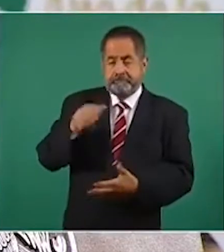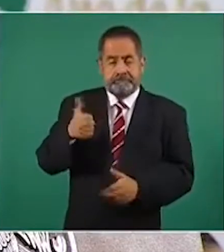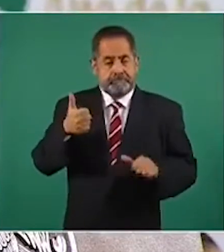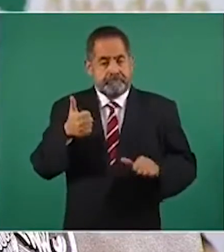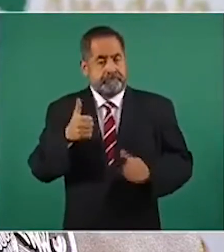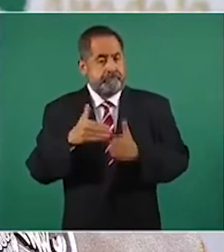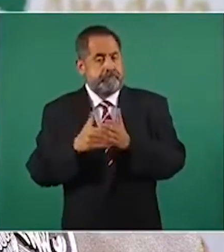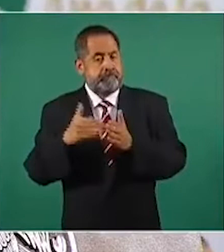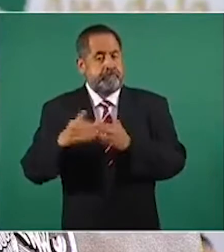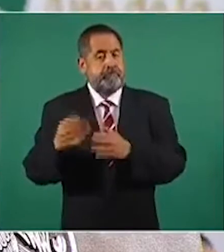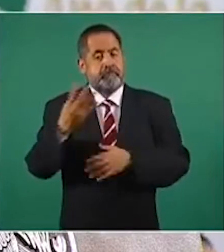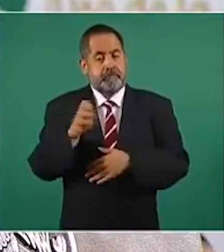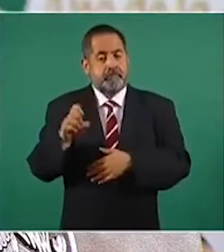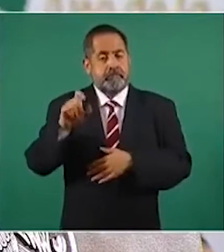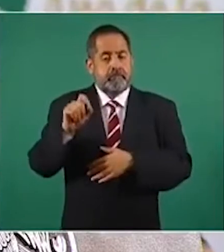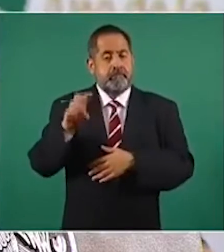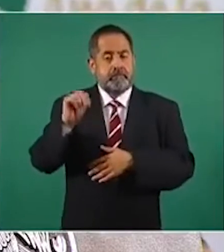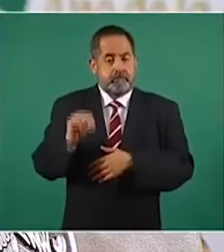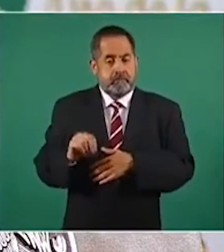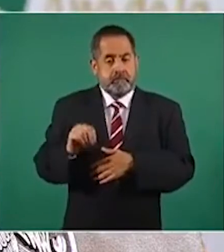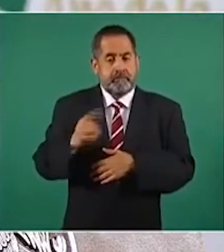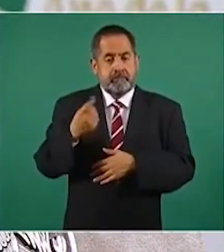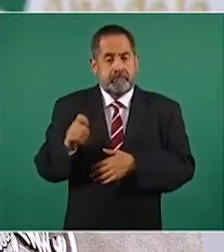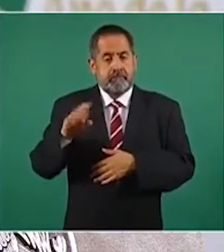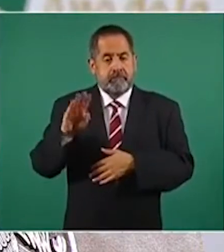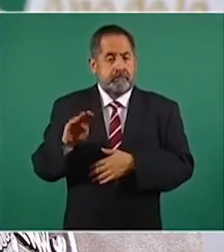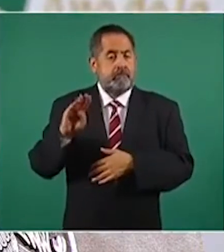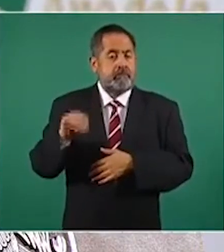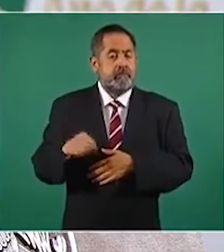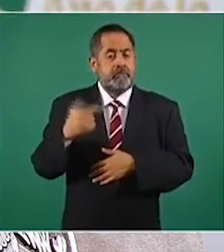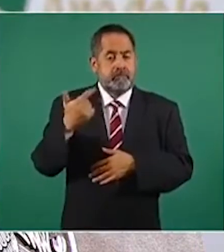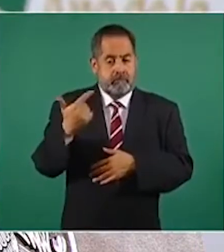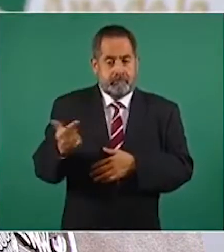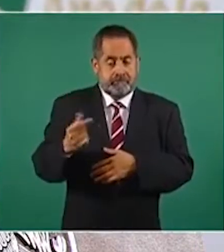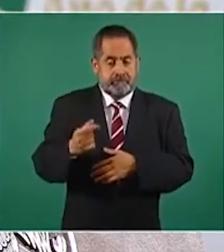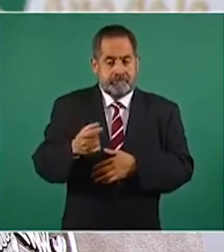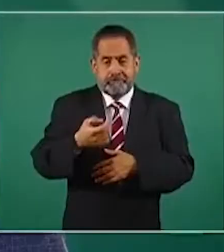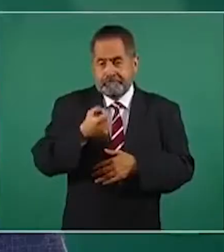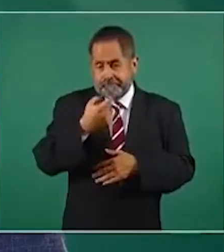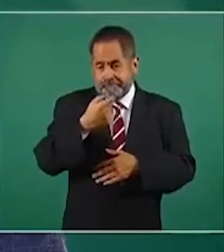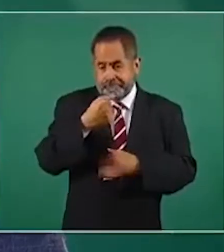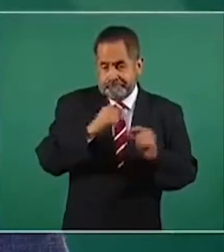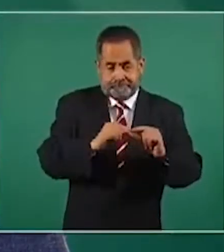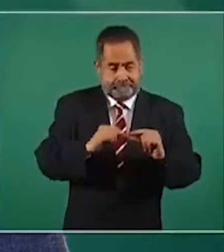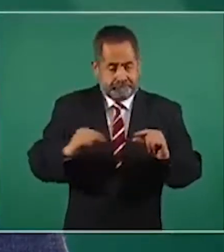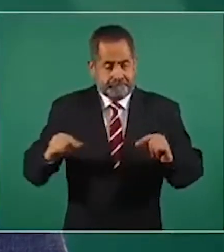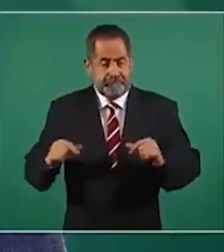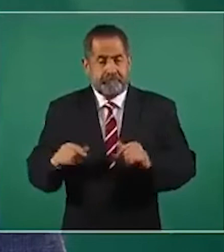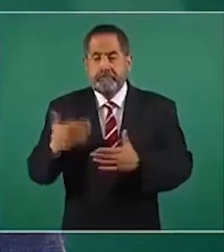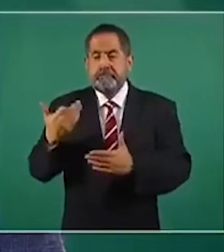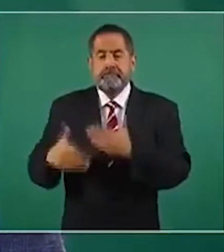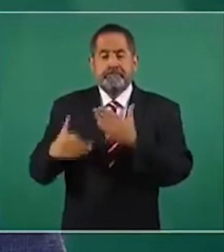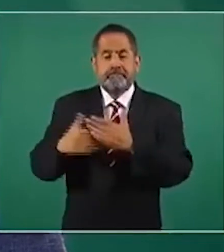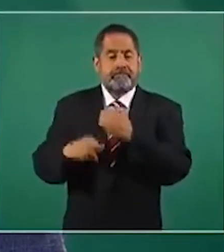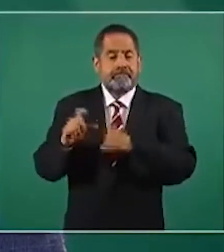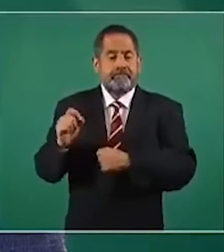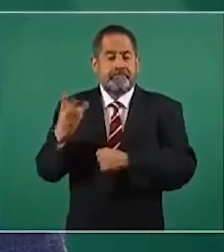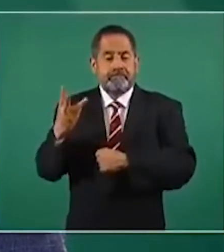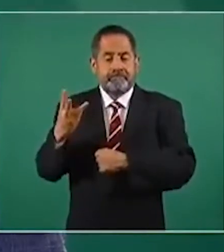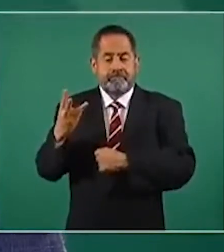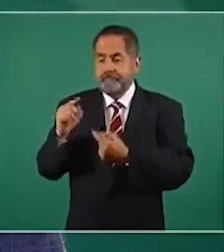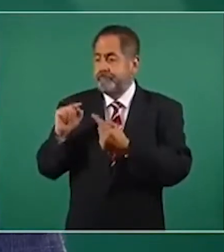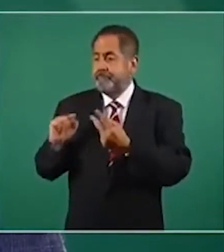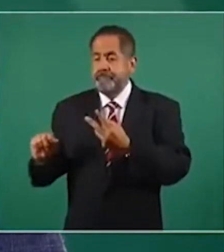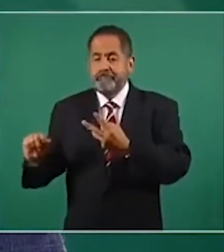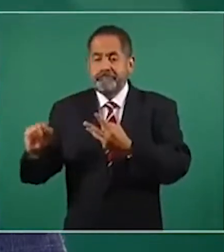.929.197 piezas. Pero faltaban 23 claves de alto